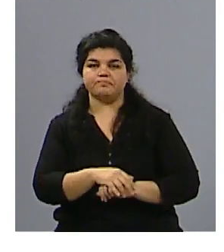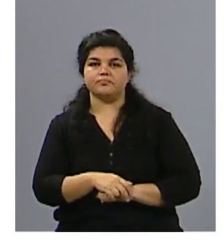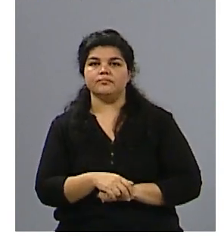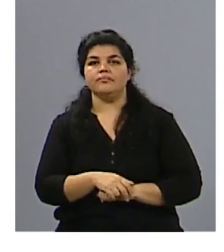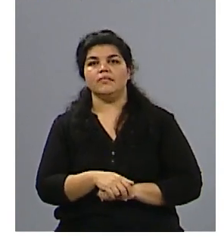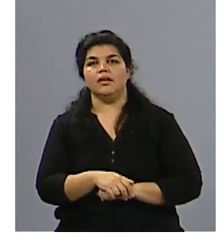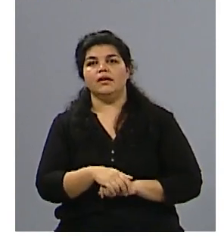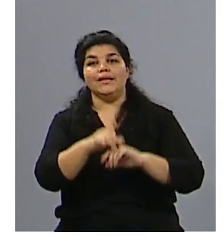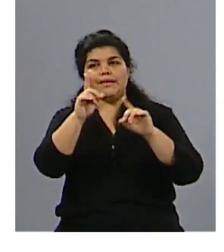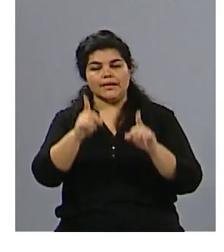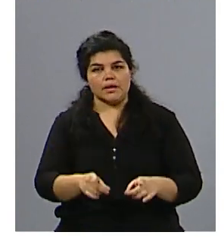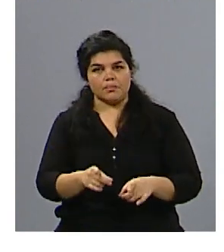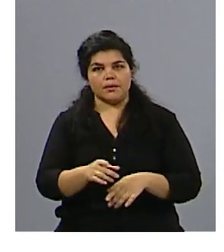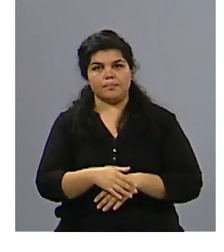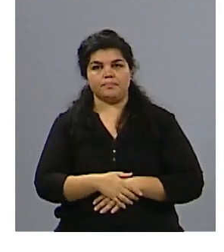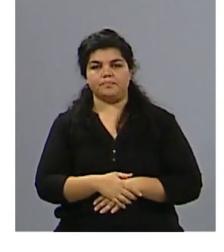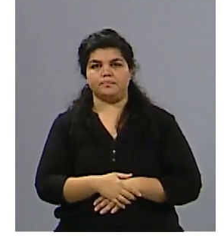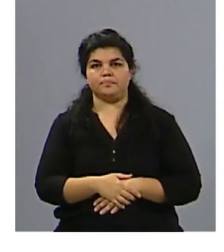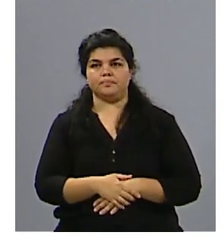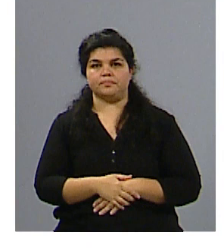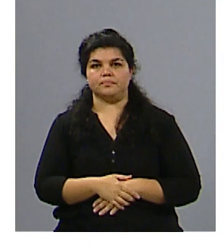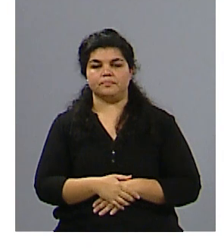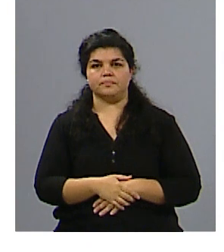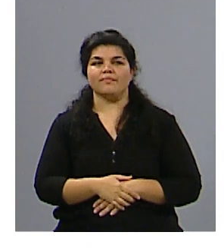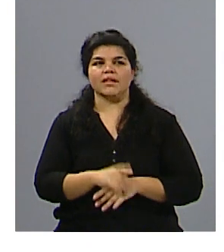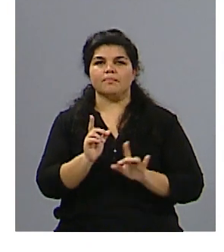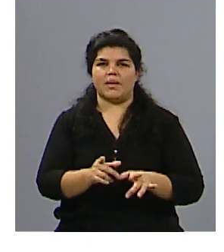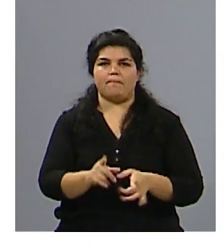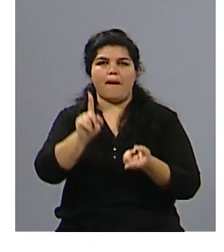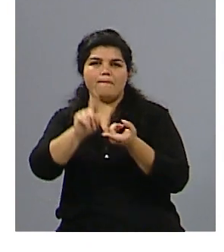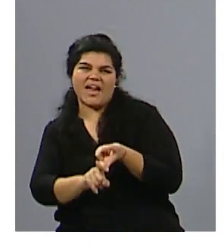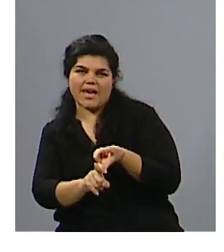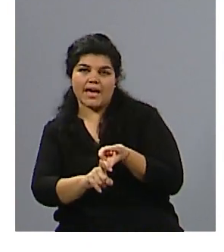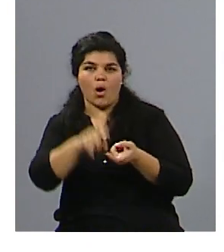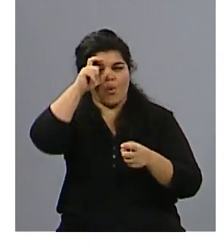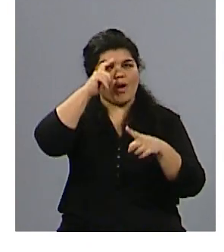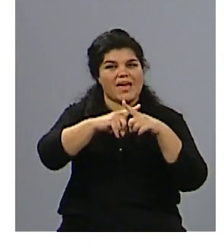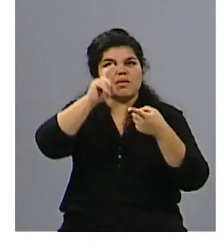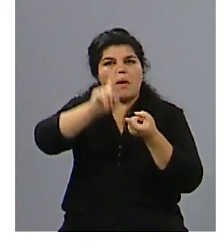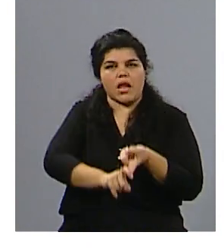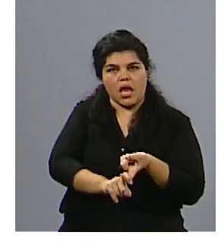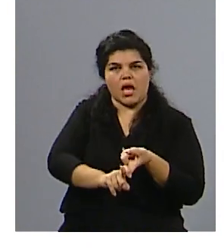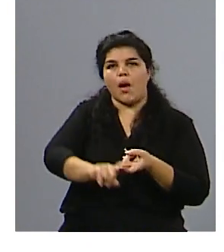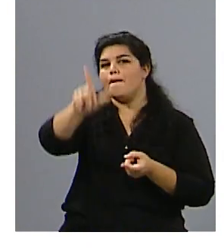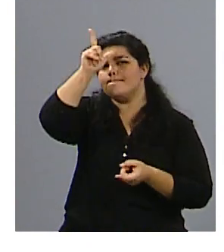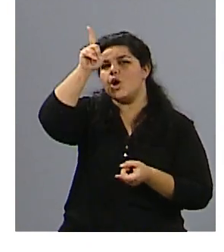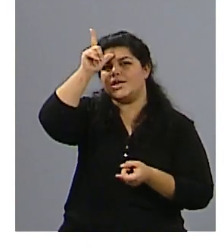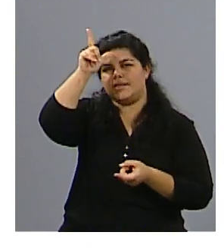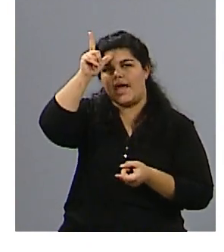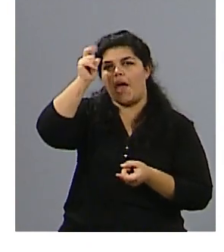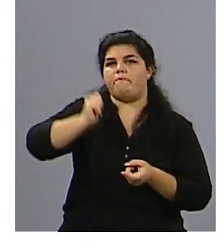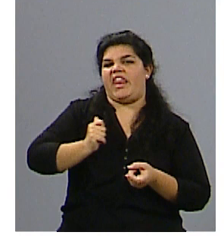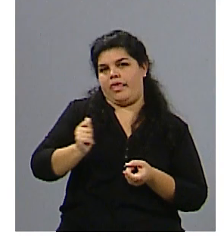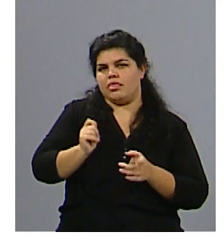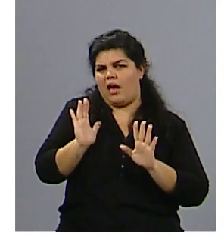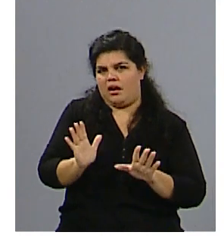femicida, eso de que sea una pareja o una expareja, de que pertenezca a una fuerza de seguridad, y